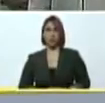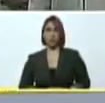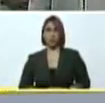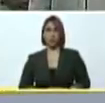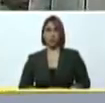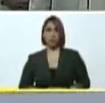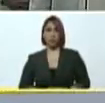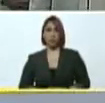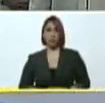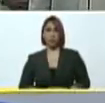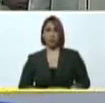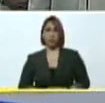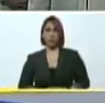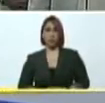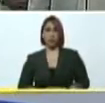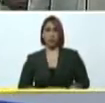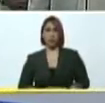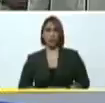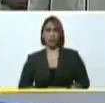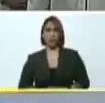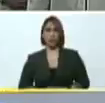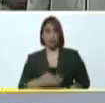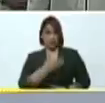presidente me escuchan